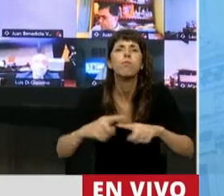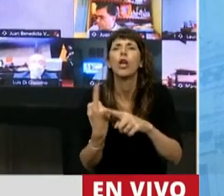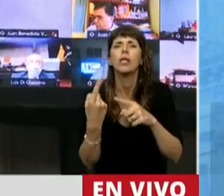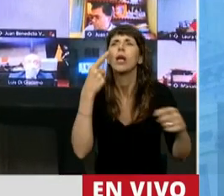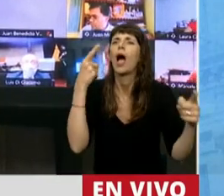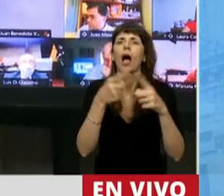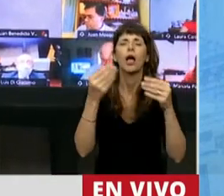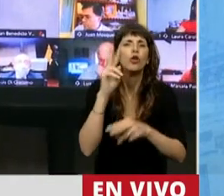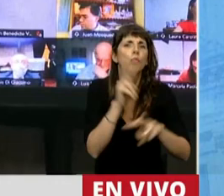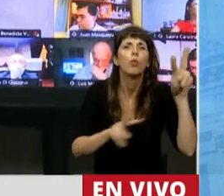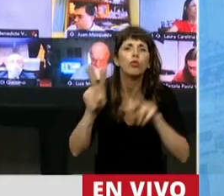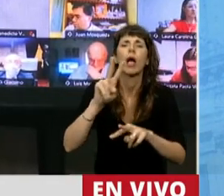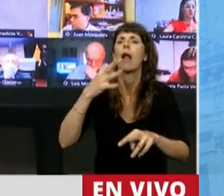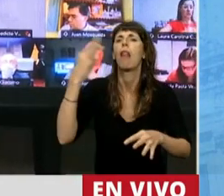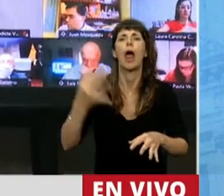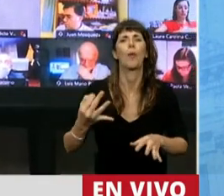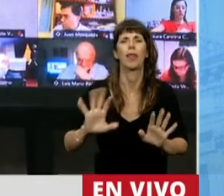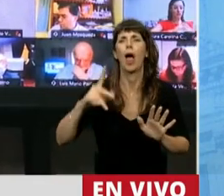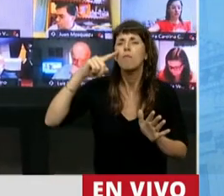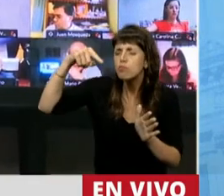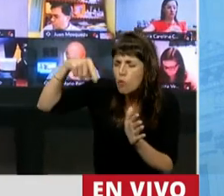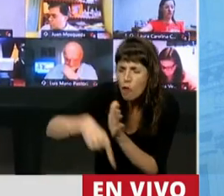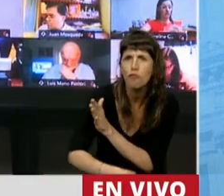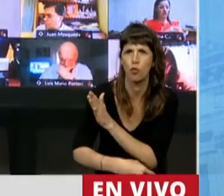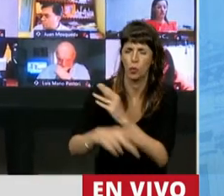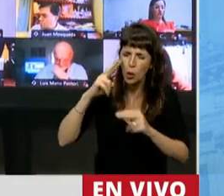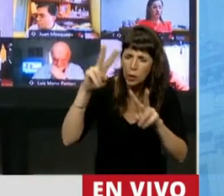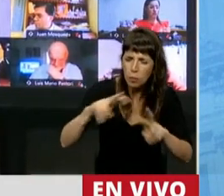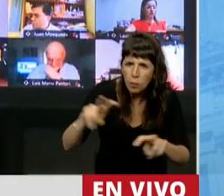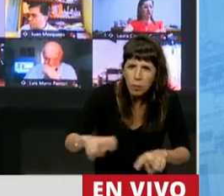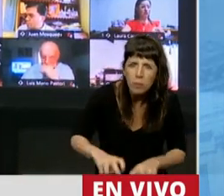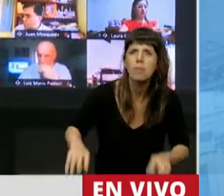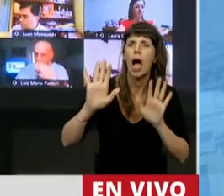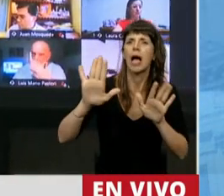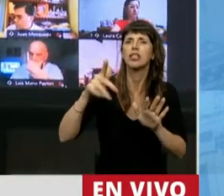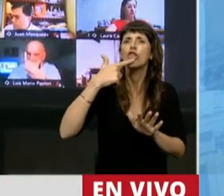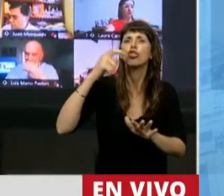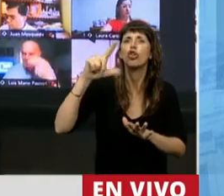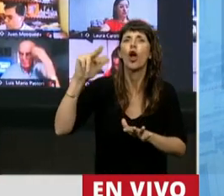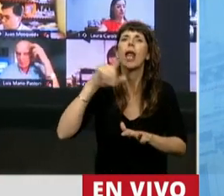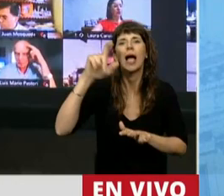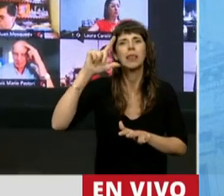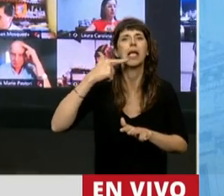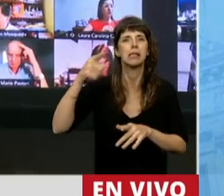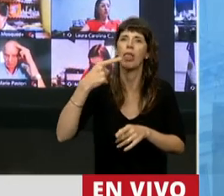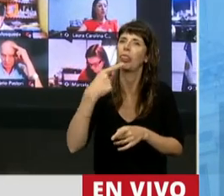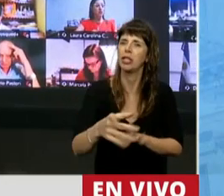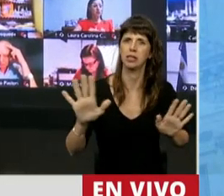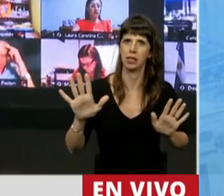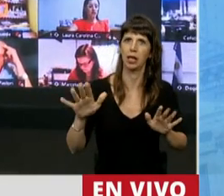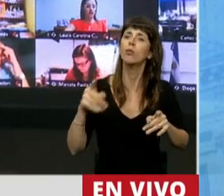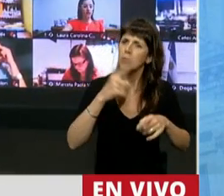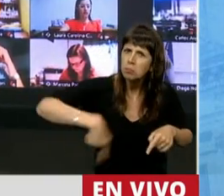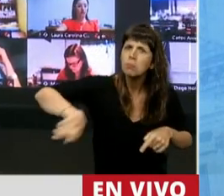Si la verdad está en lo profundo, a la verdad se llega, decía Sócrates. Sean amigos, está muy bien que